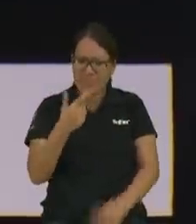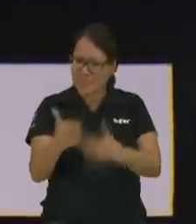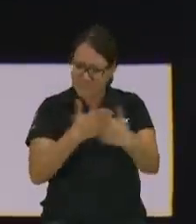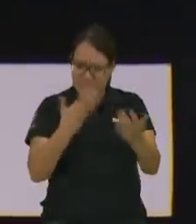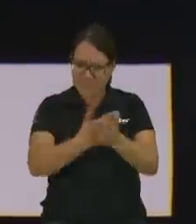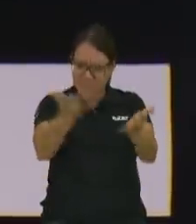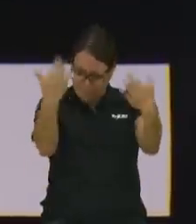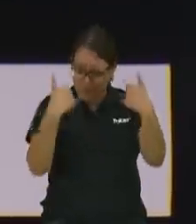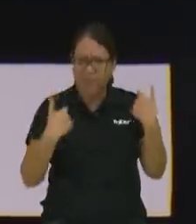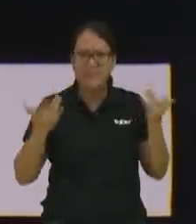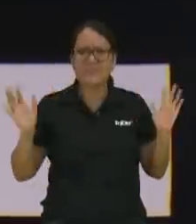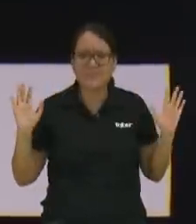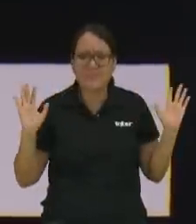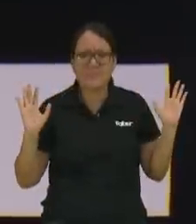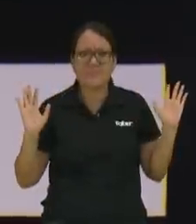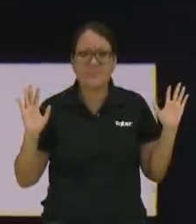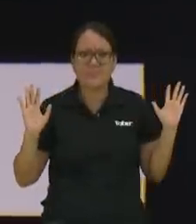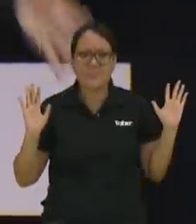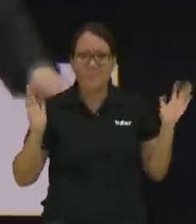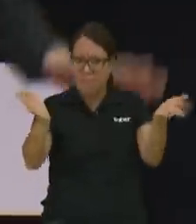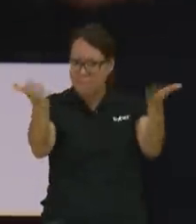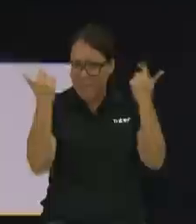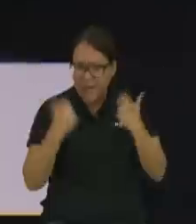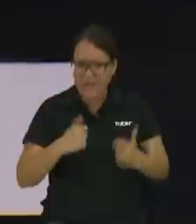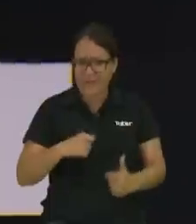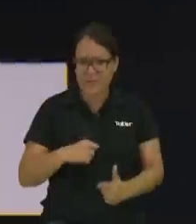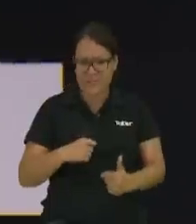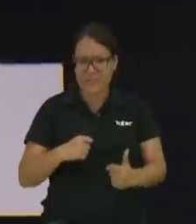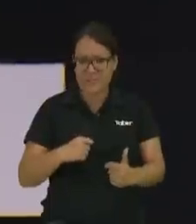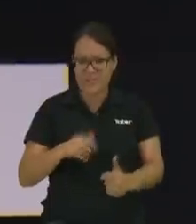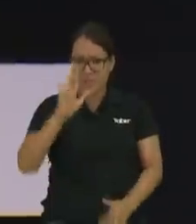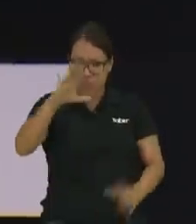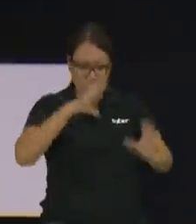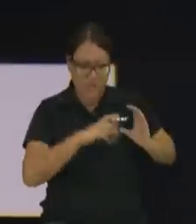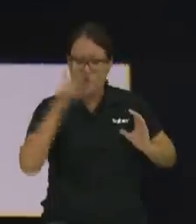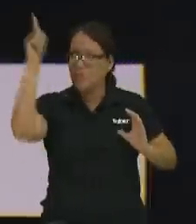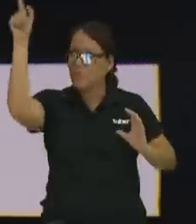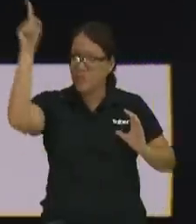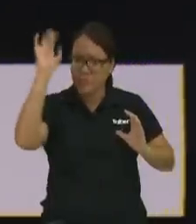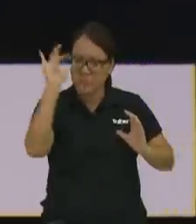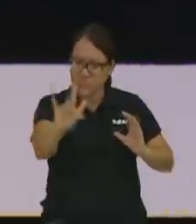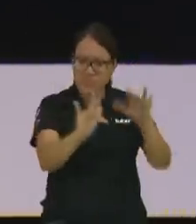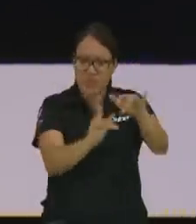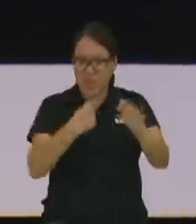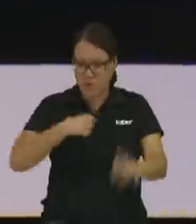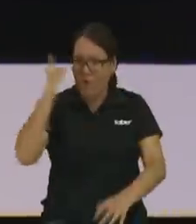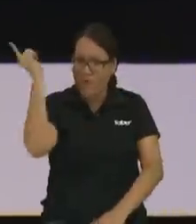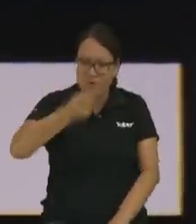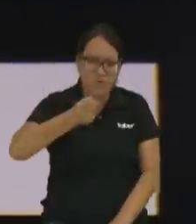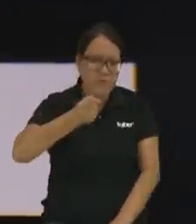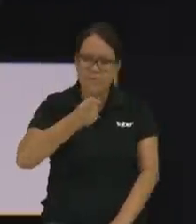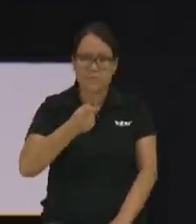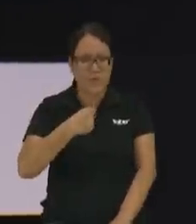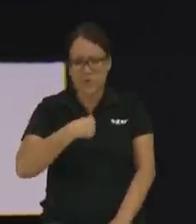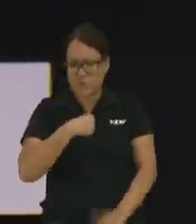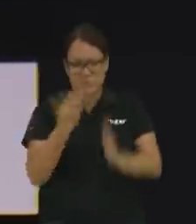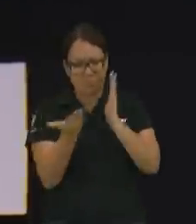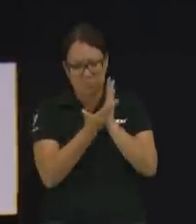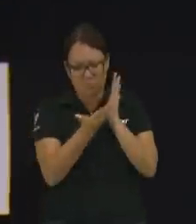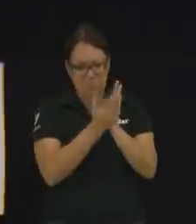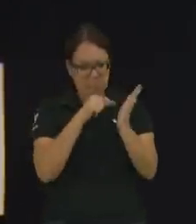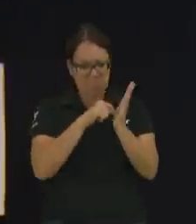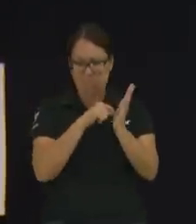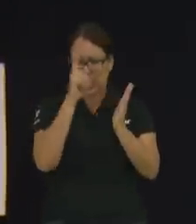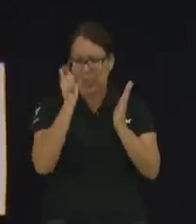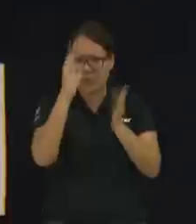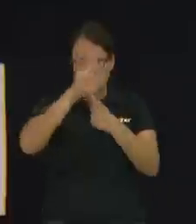preocupe deje que Dios hable a su corazón yo no le puedo imponer nada yo solo quiero presentarle el evangelio de